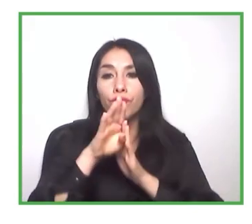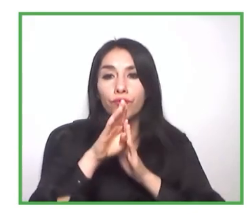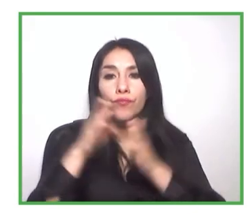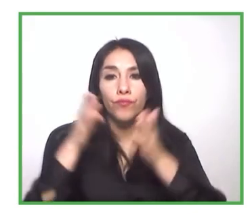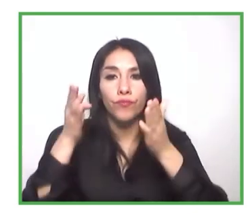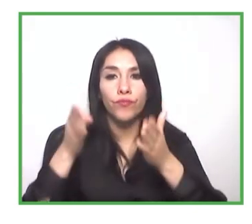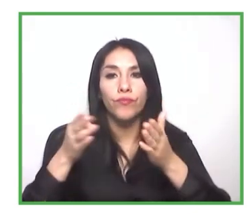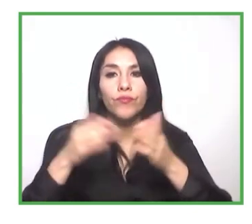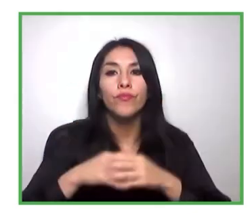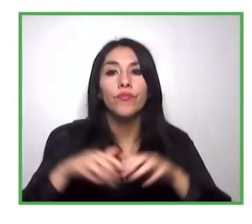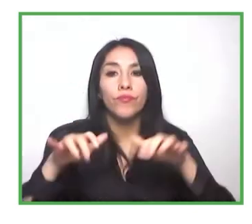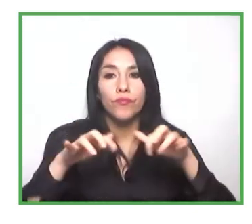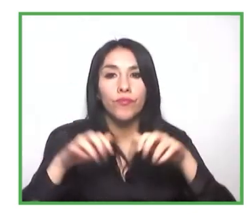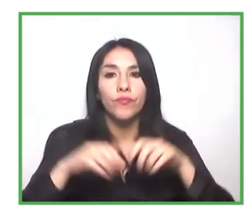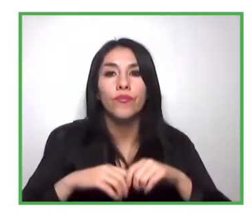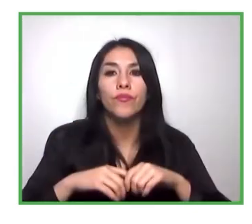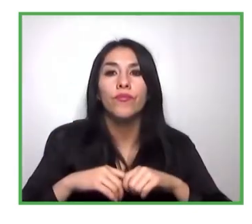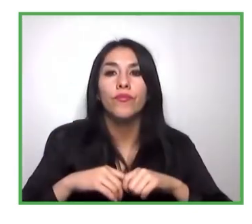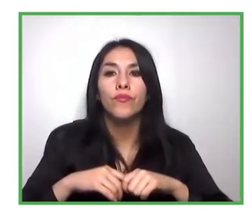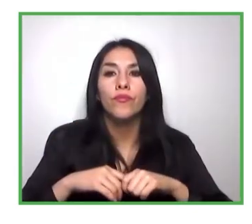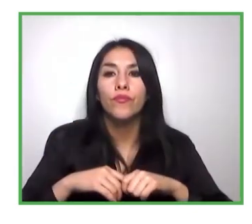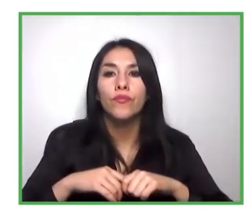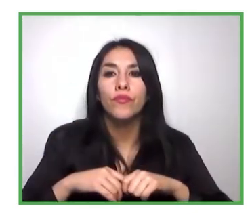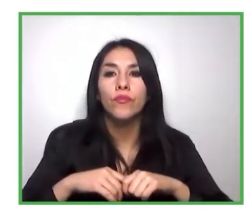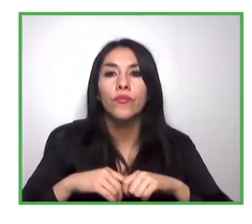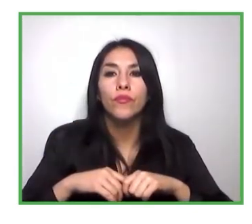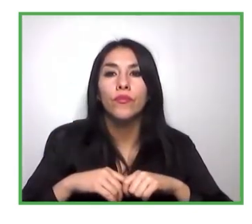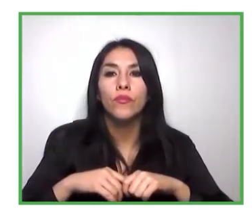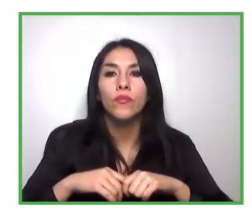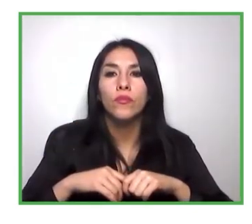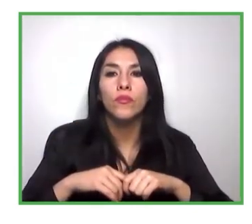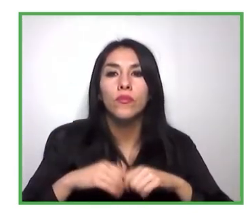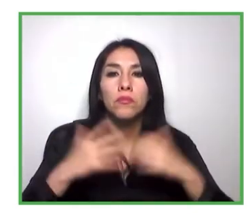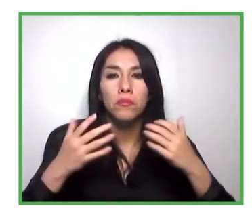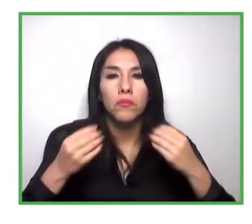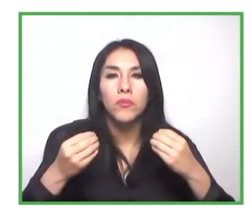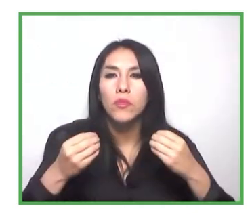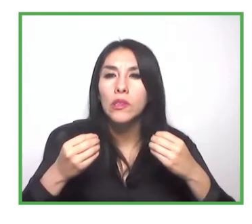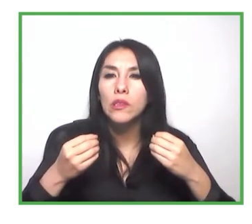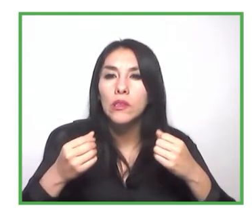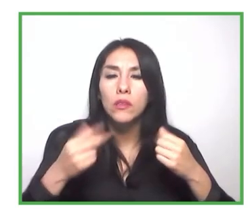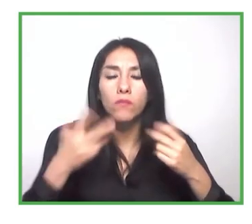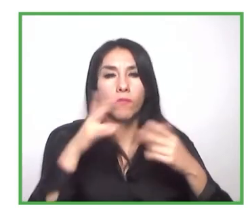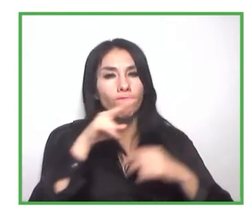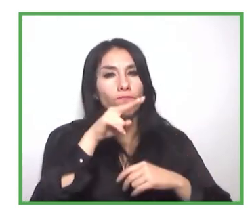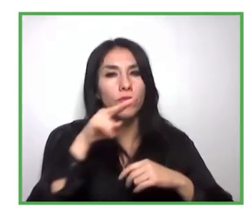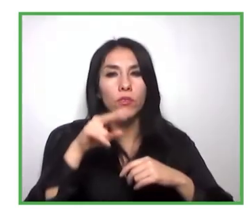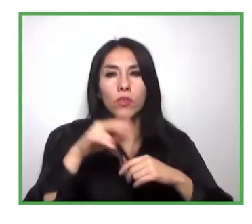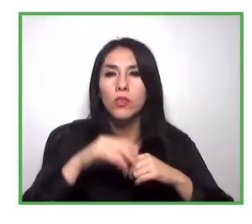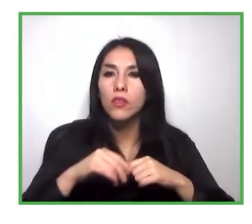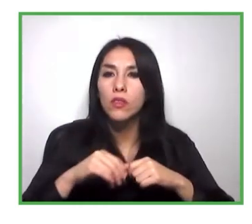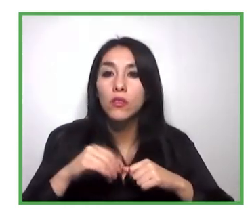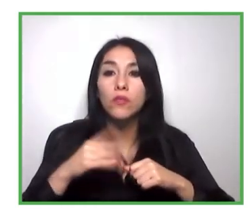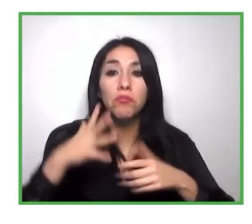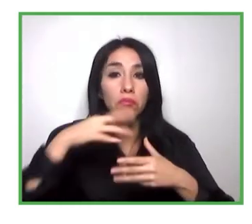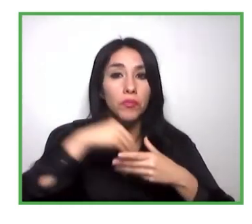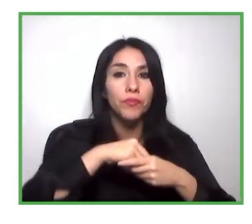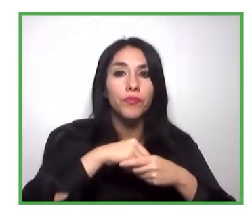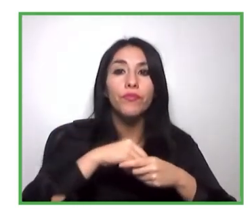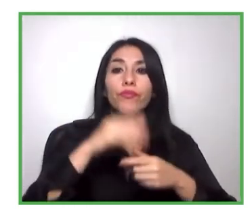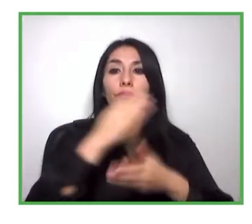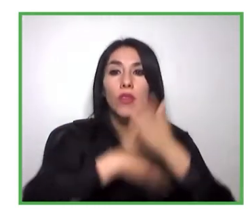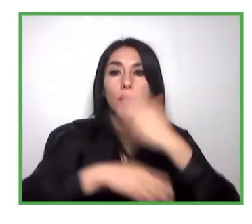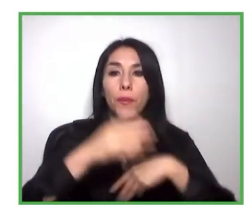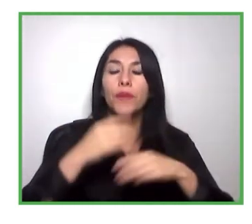procesos de administración de personas con discapacidad entre las organizaciones, en la experiencia que llevan con